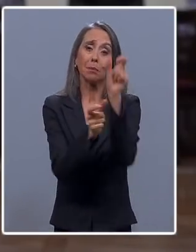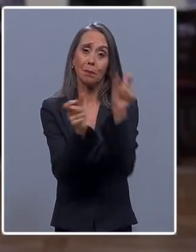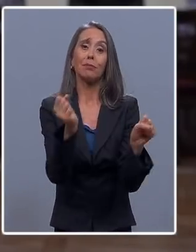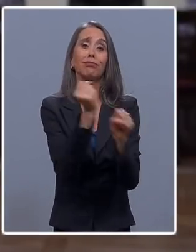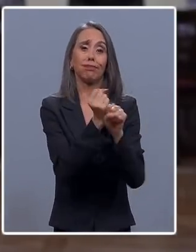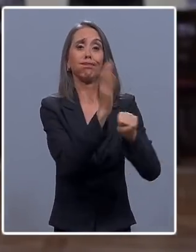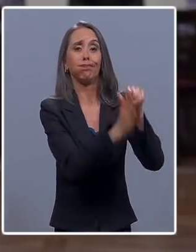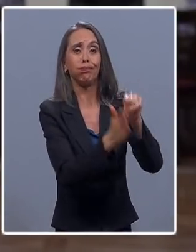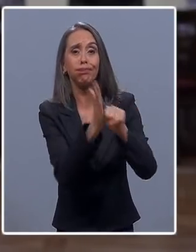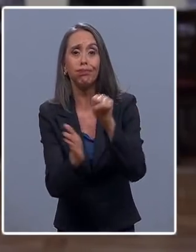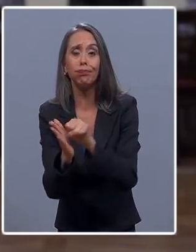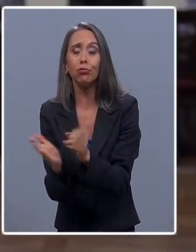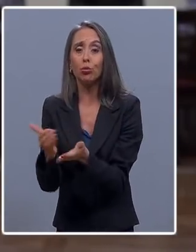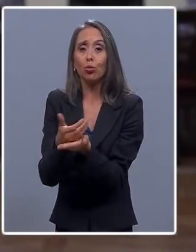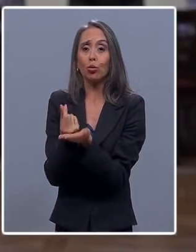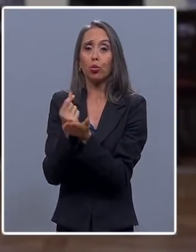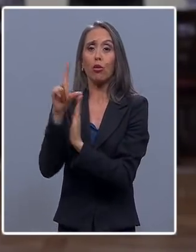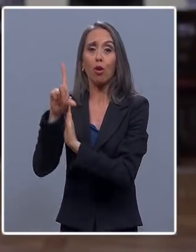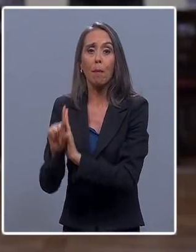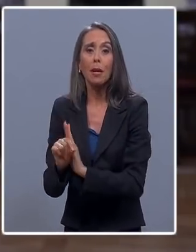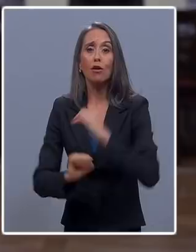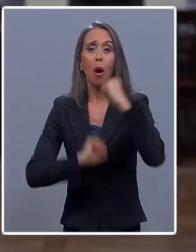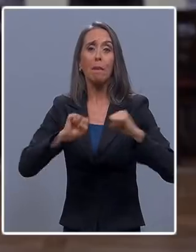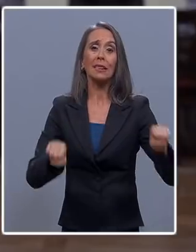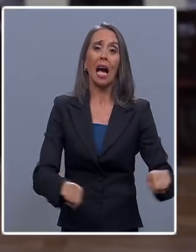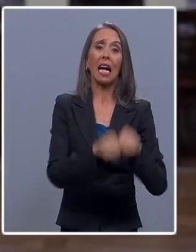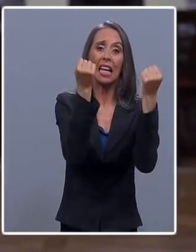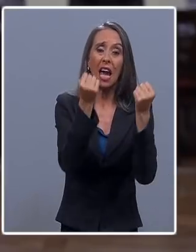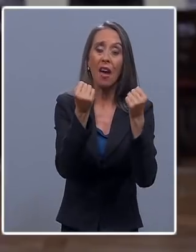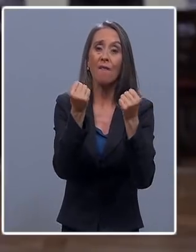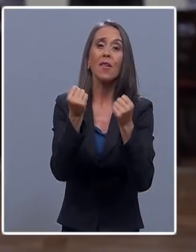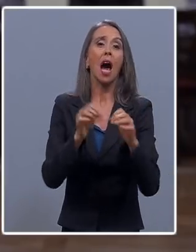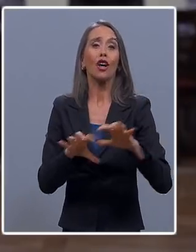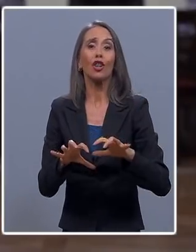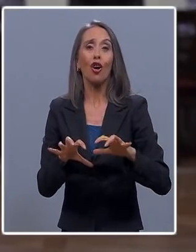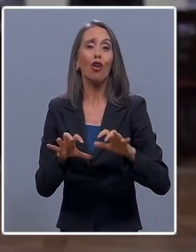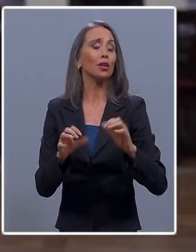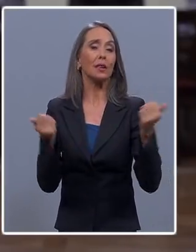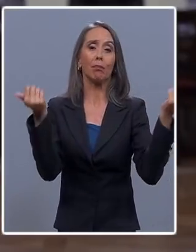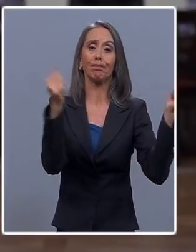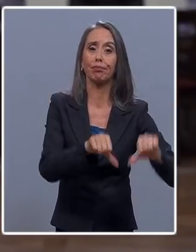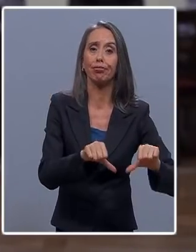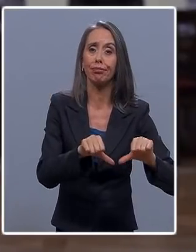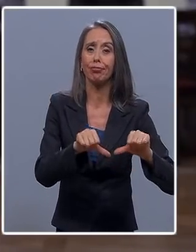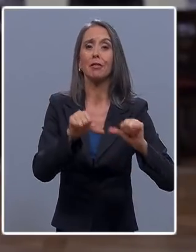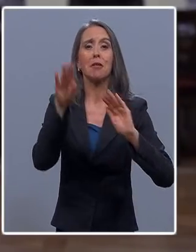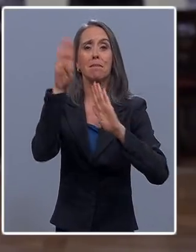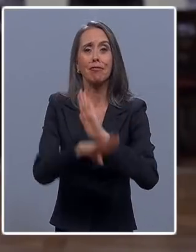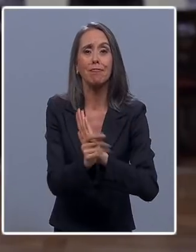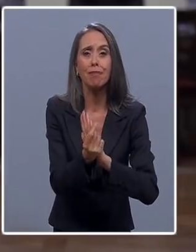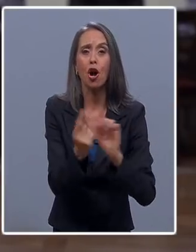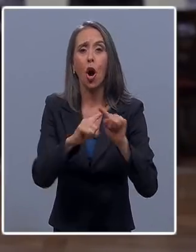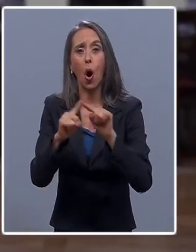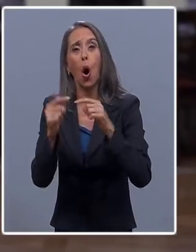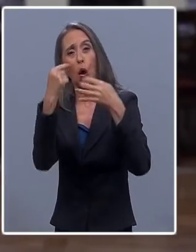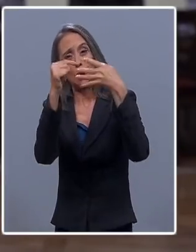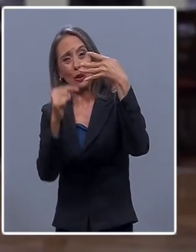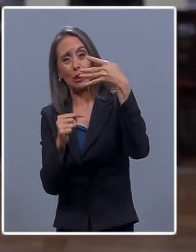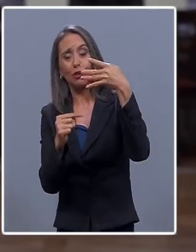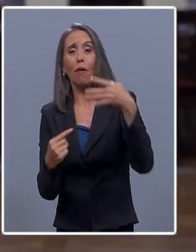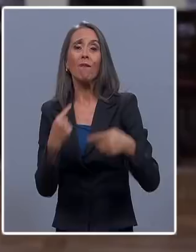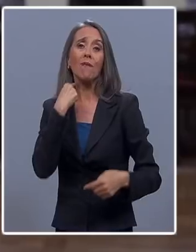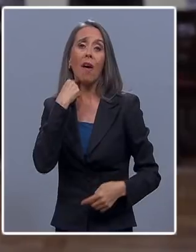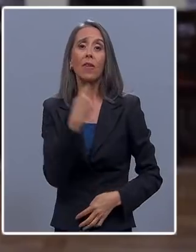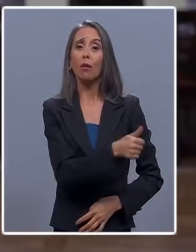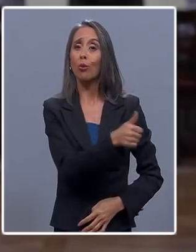empleos, reducción de ingresos, quiebras de empresas, caídas de productos y muchos otros males lo que afectará a todos